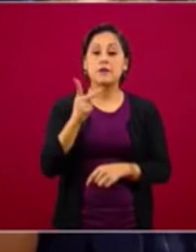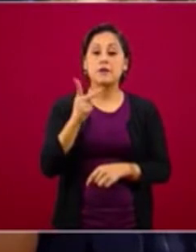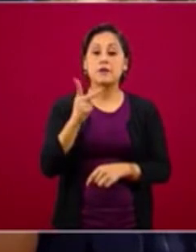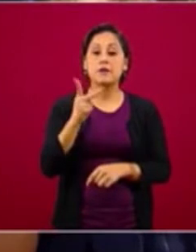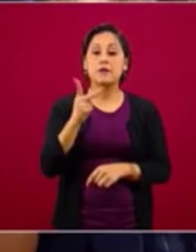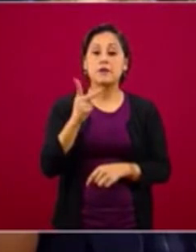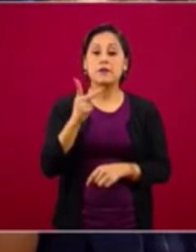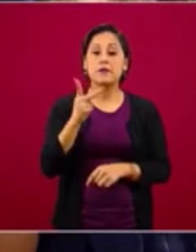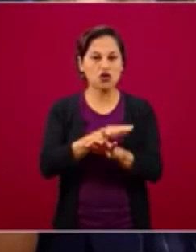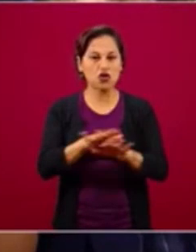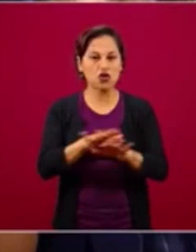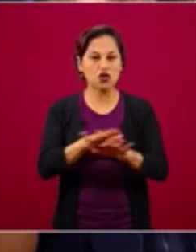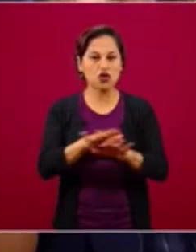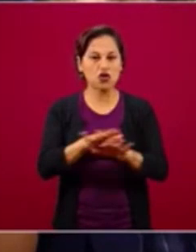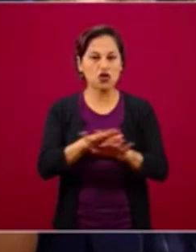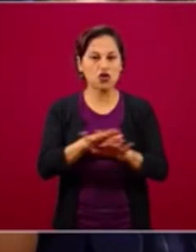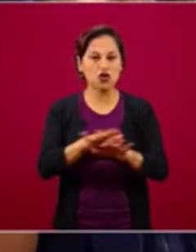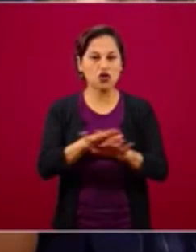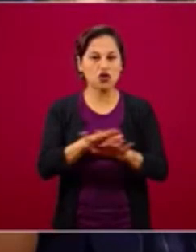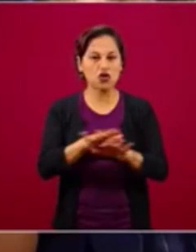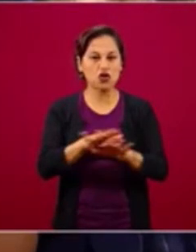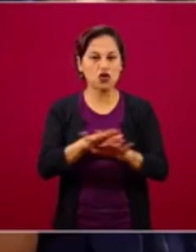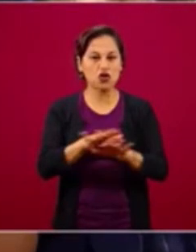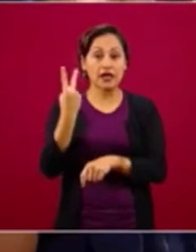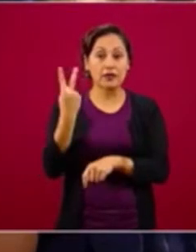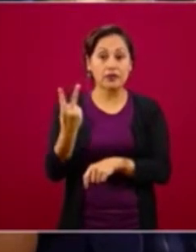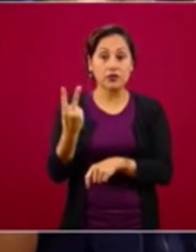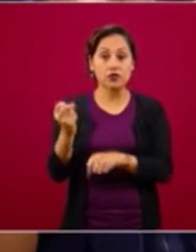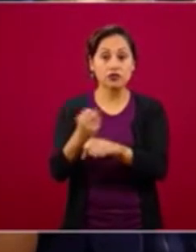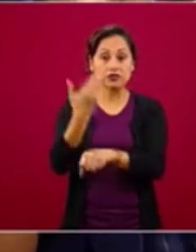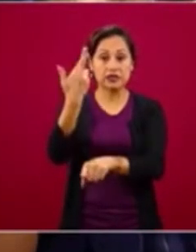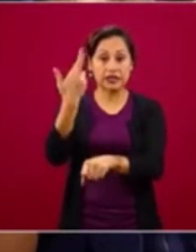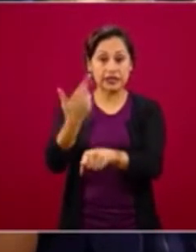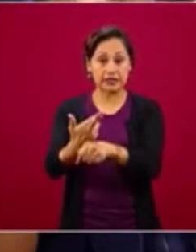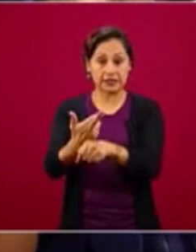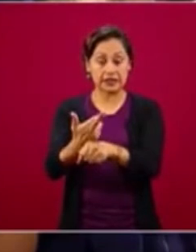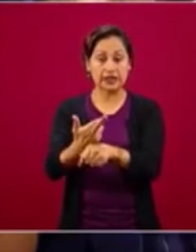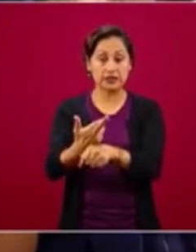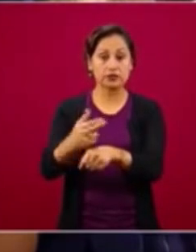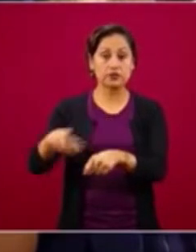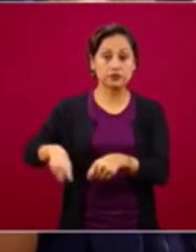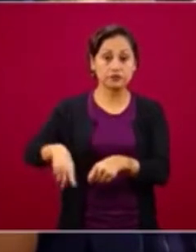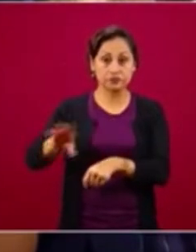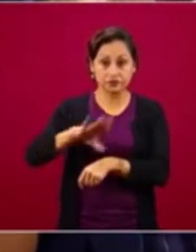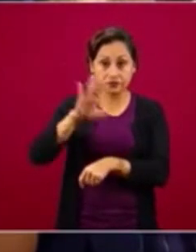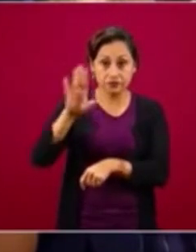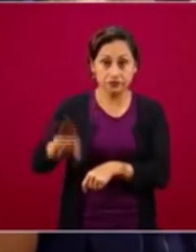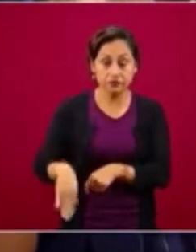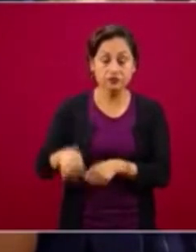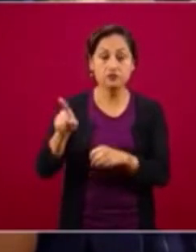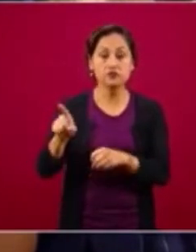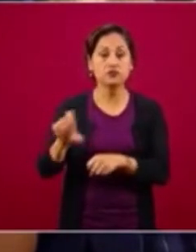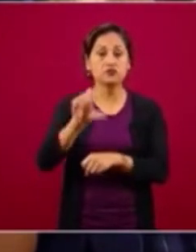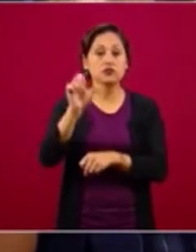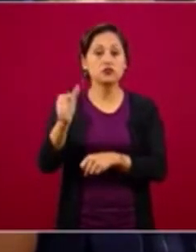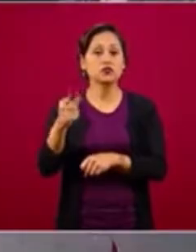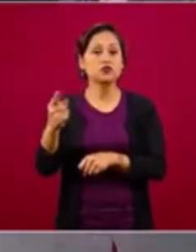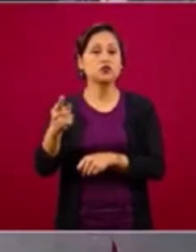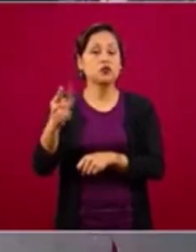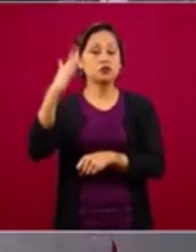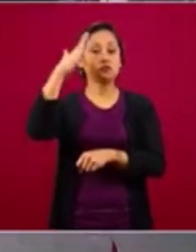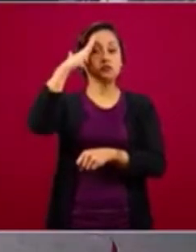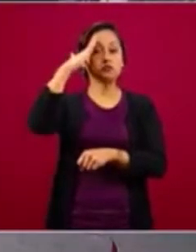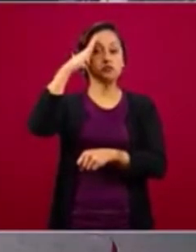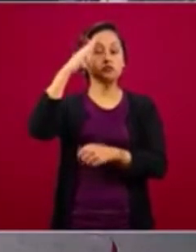por qué se le murieron dos secretarios de gobernación y un SAR antidrogas. ¿Usted se atrevería a leer ese libro